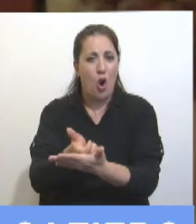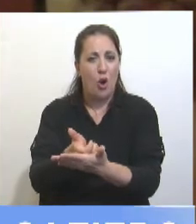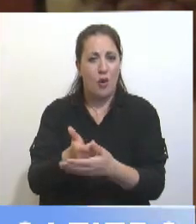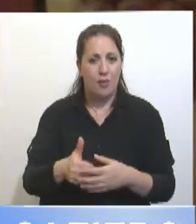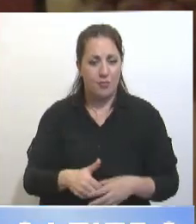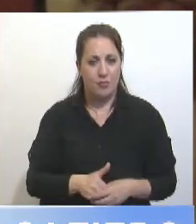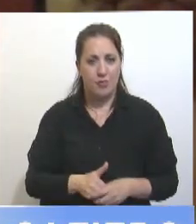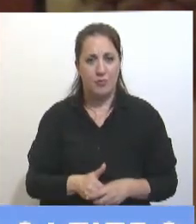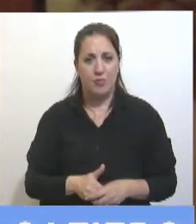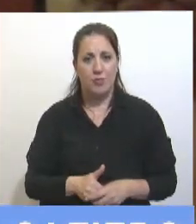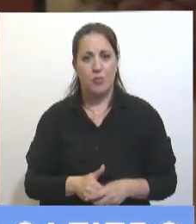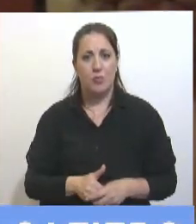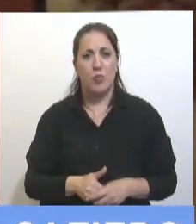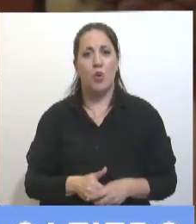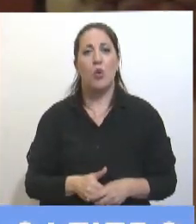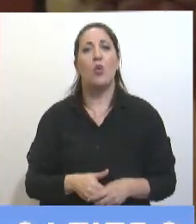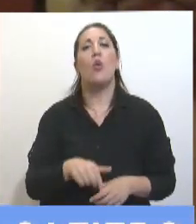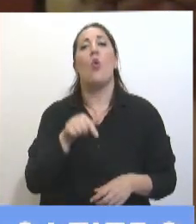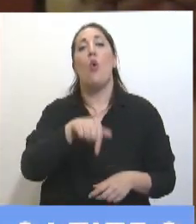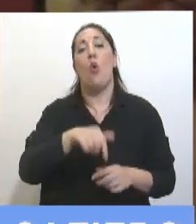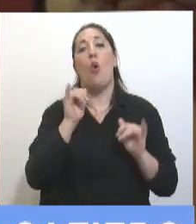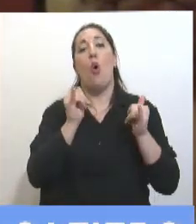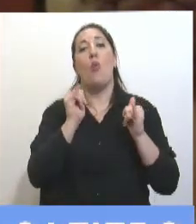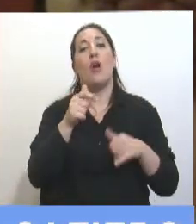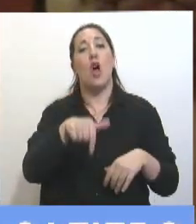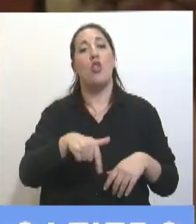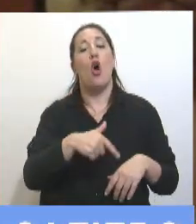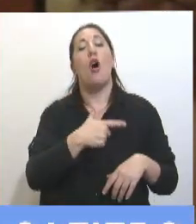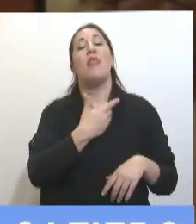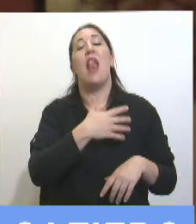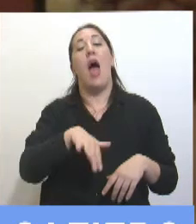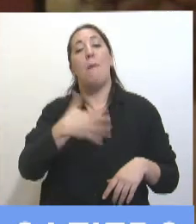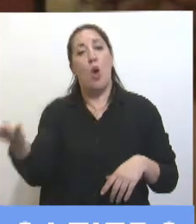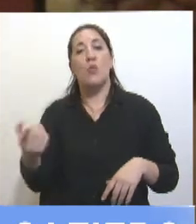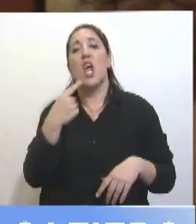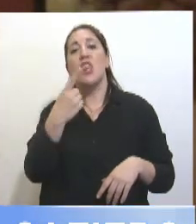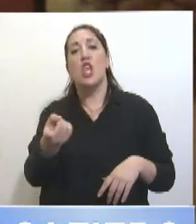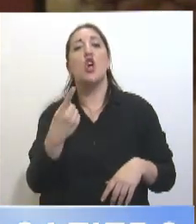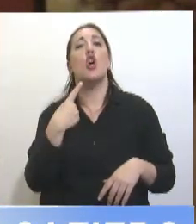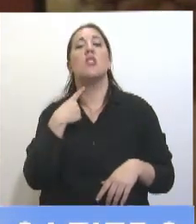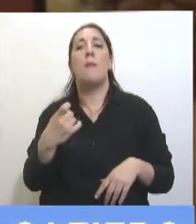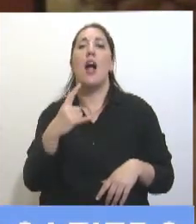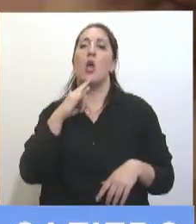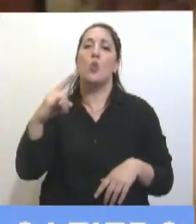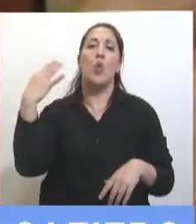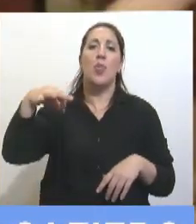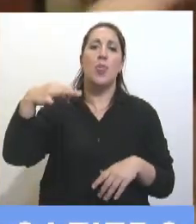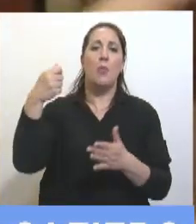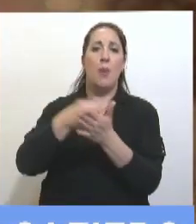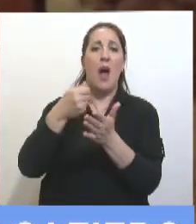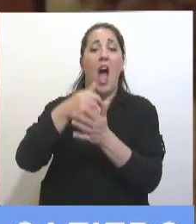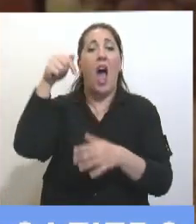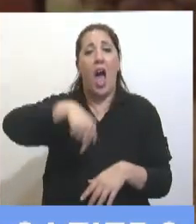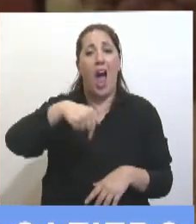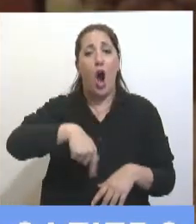Cuando el joven inexperto, hoy gobernador de la provincia de Buenos Aires, dijo que los españoles nos iban a tener que pagar. Y ahora tenemos